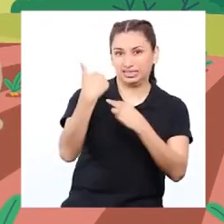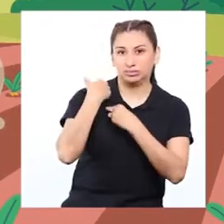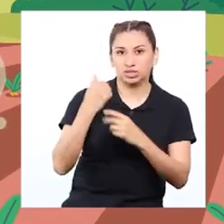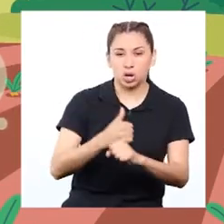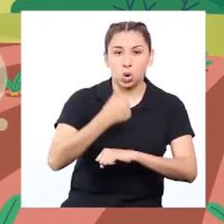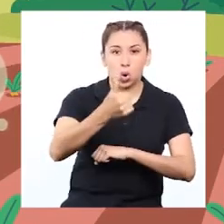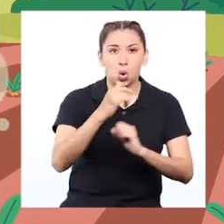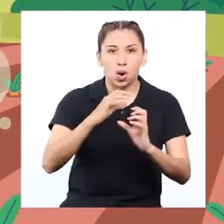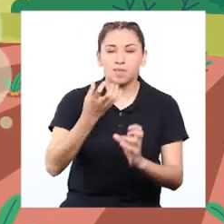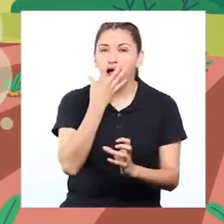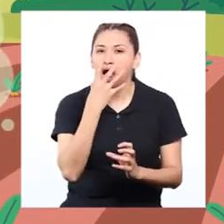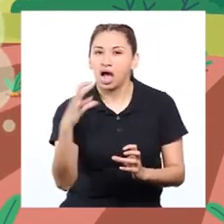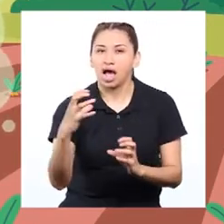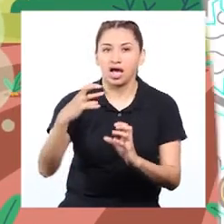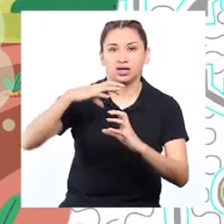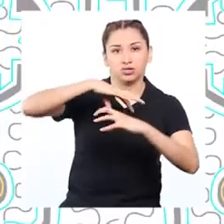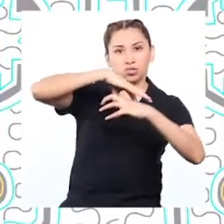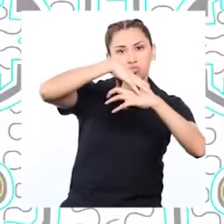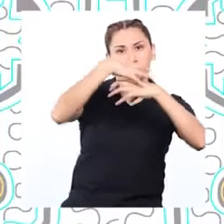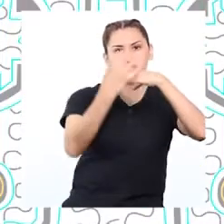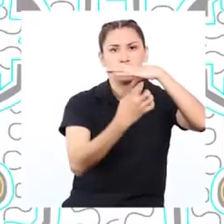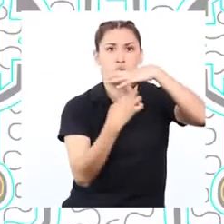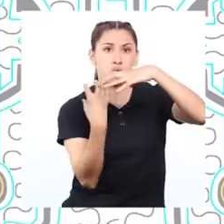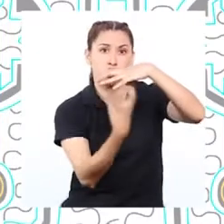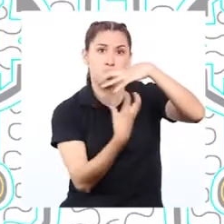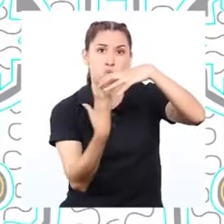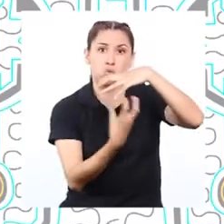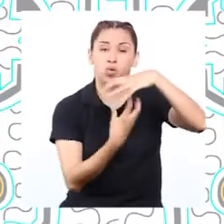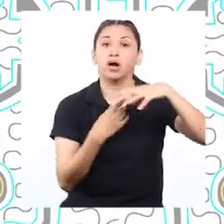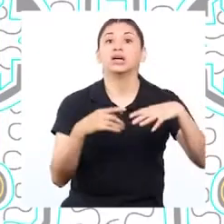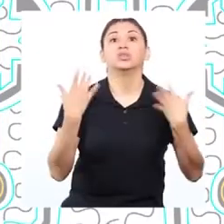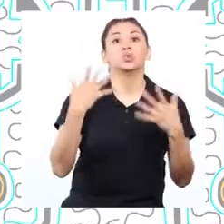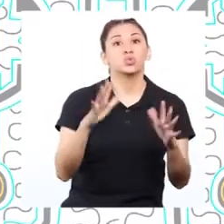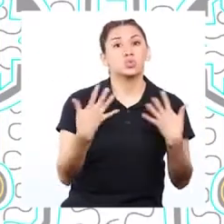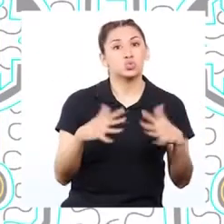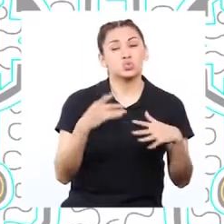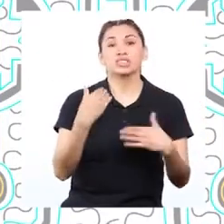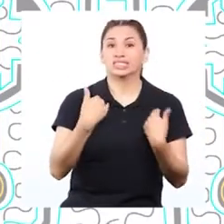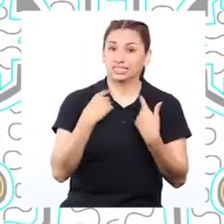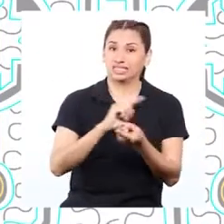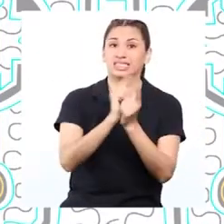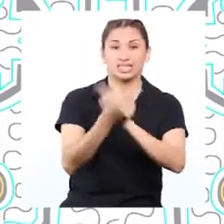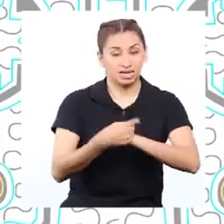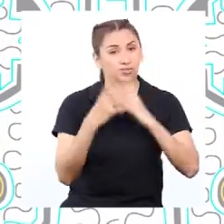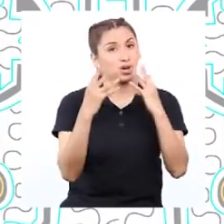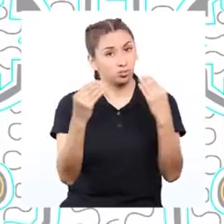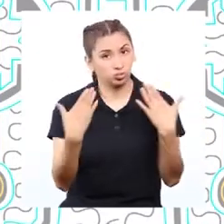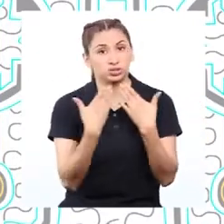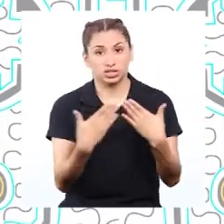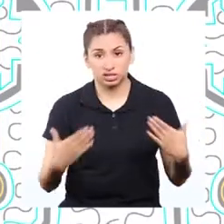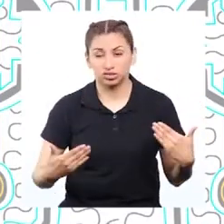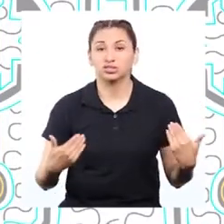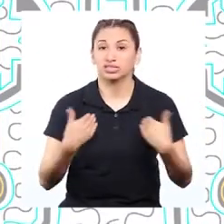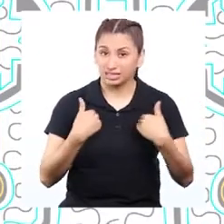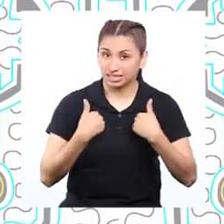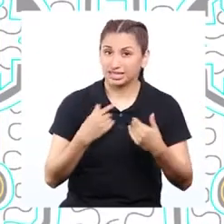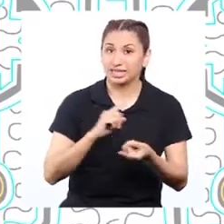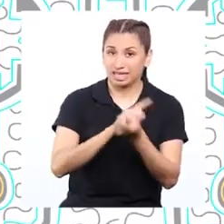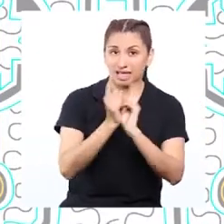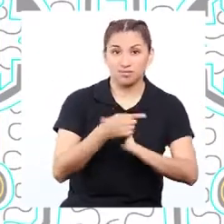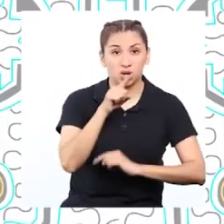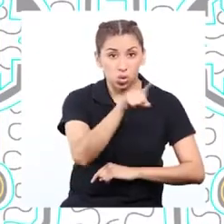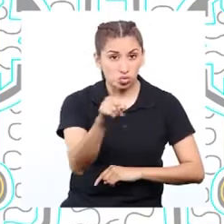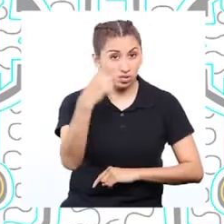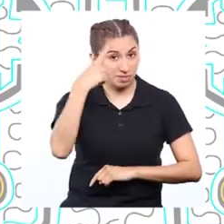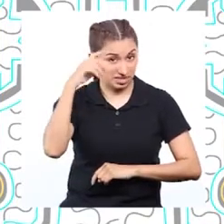responsables del calentamiento global. ¡Guau! Parece que hay varias cosas que cambiar. Son muchas cosas las que debemos cambiar.